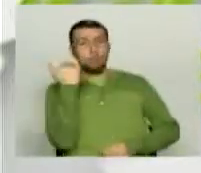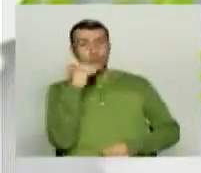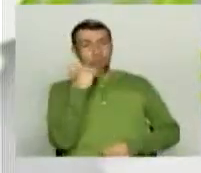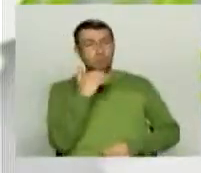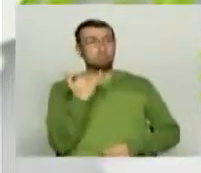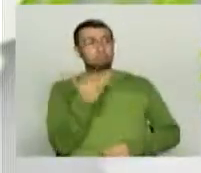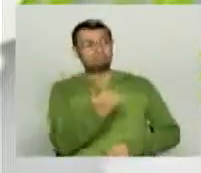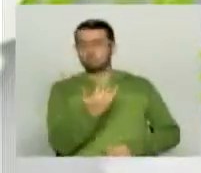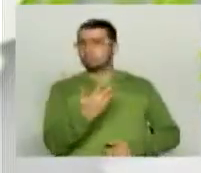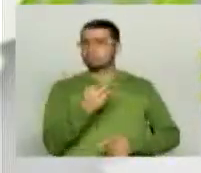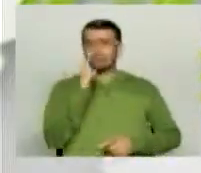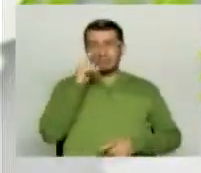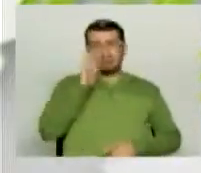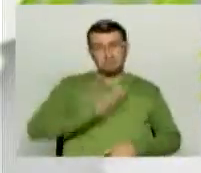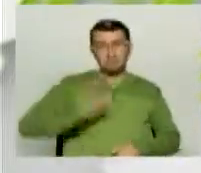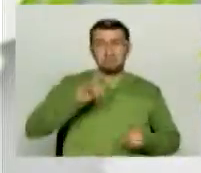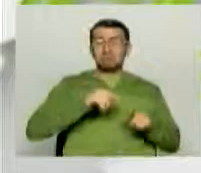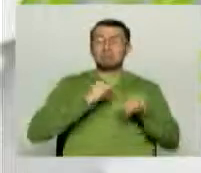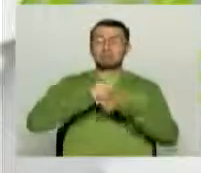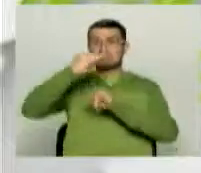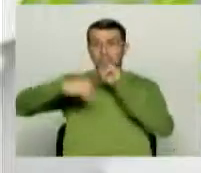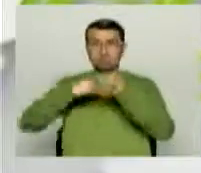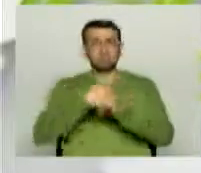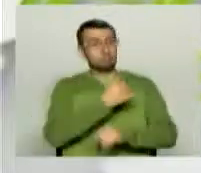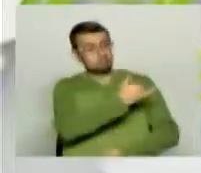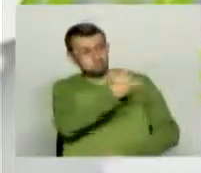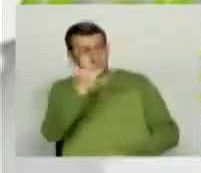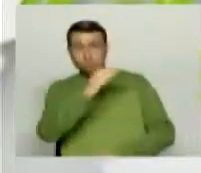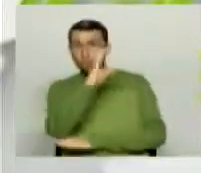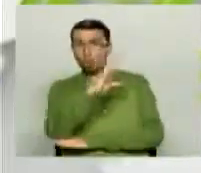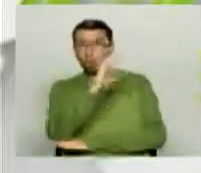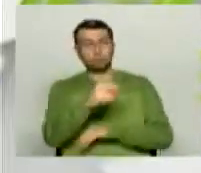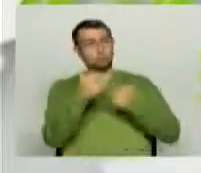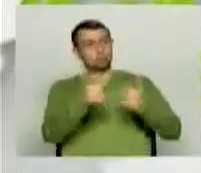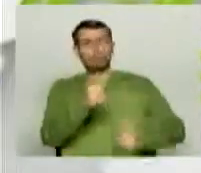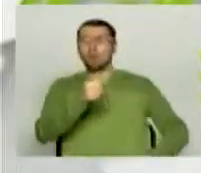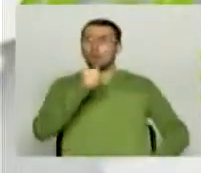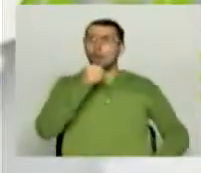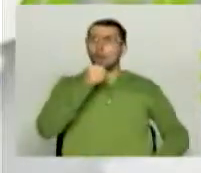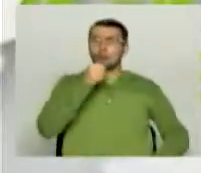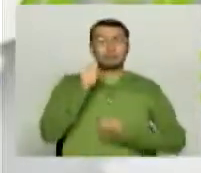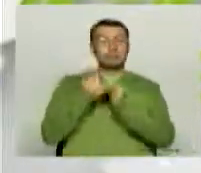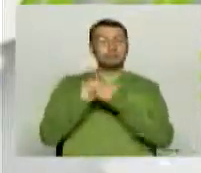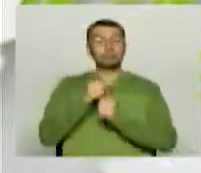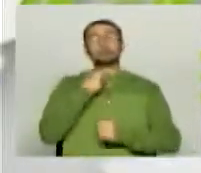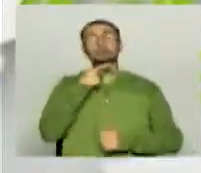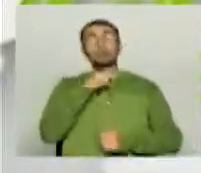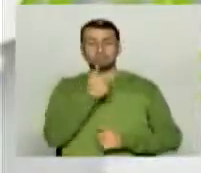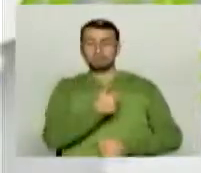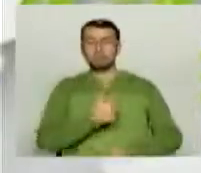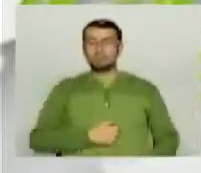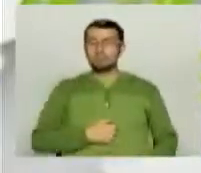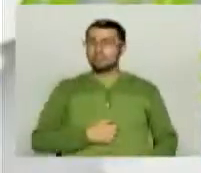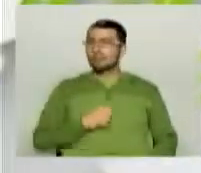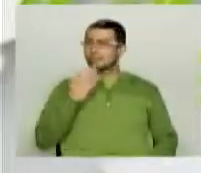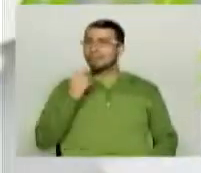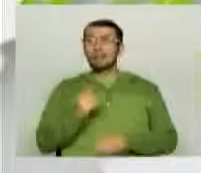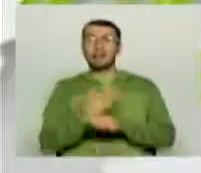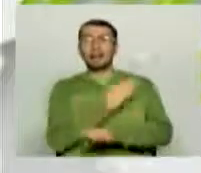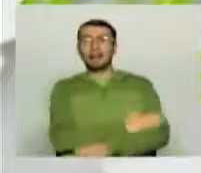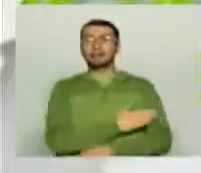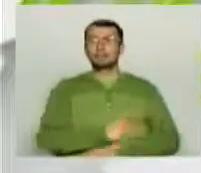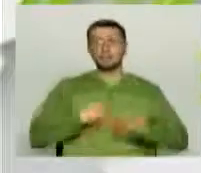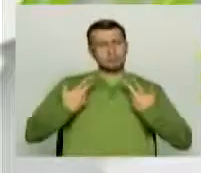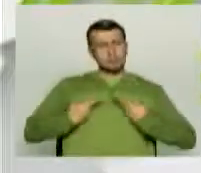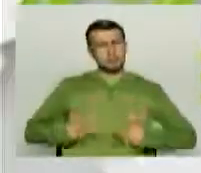nivel nacional como a nivel internacional que son colombianas y que lo hacen de una manera maravillosa. Anteriormente se inclinaba más por la presentación